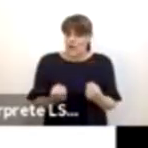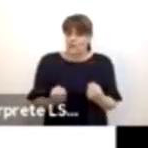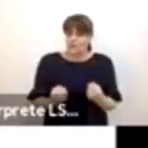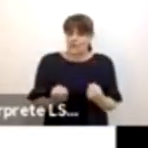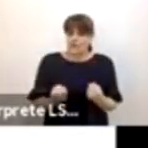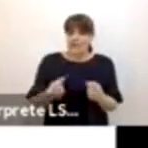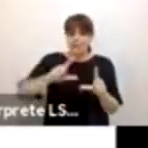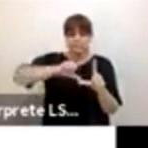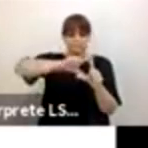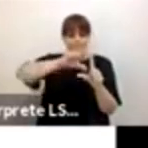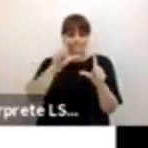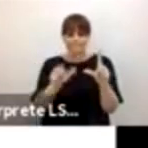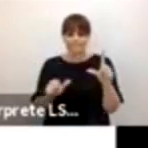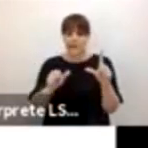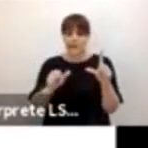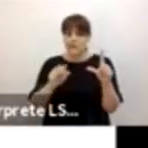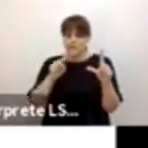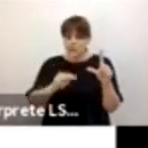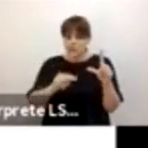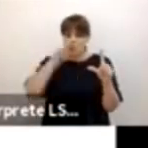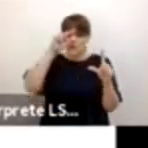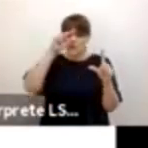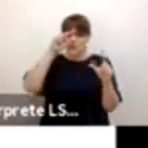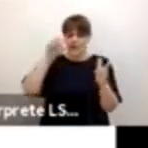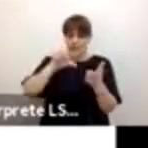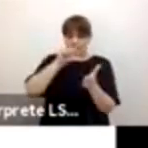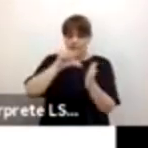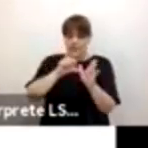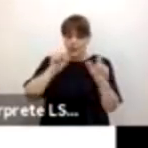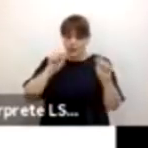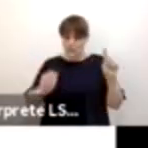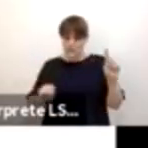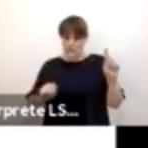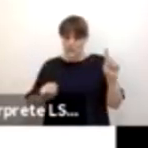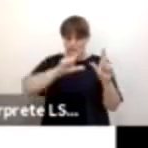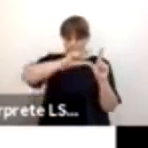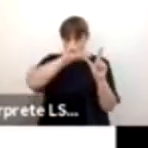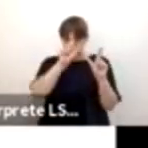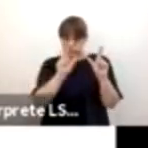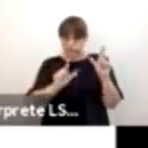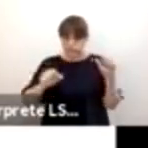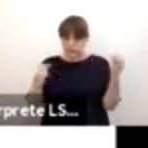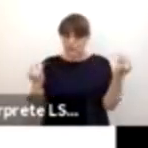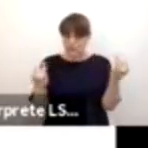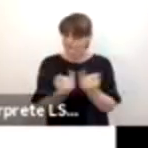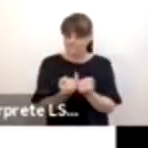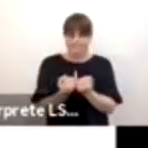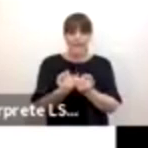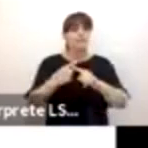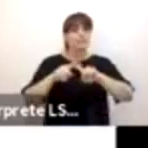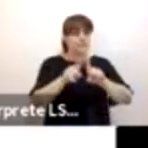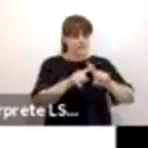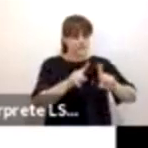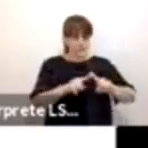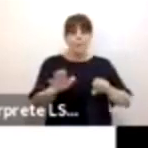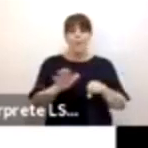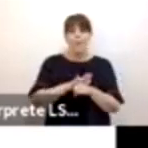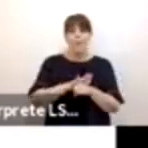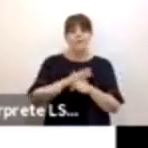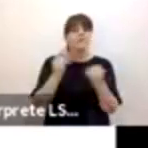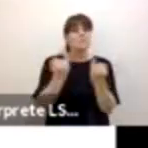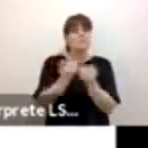lo mismo el norte del país o el centro que el sur, en donde los niveles de pobreza son muchísimo